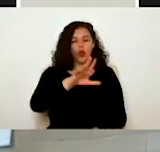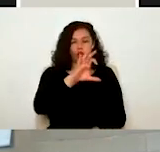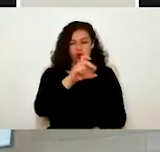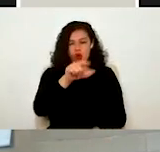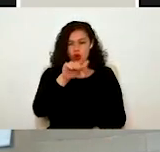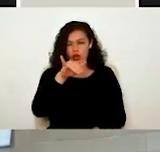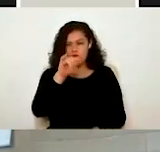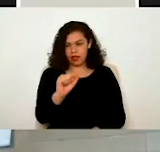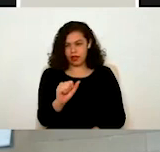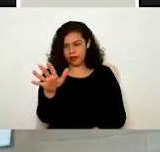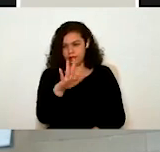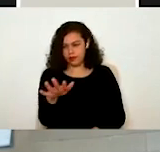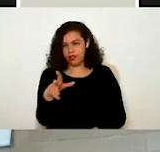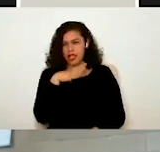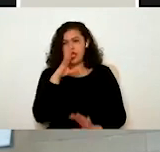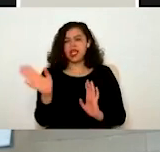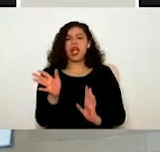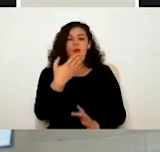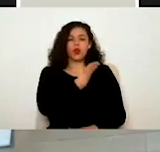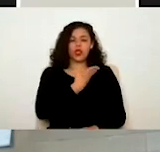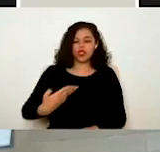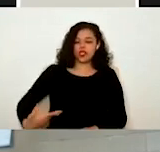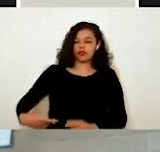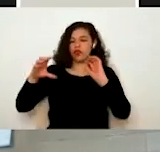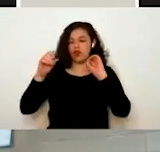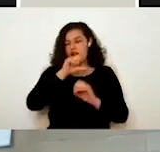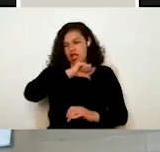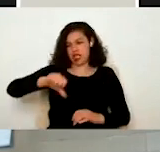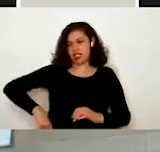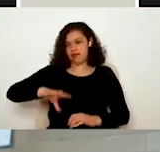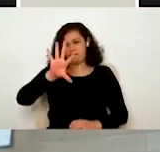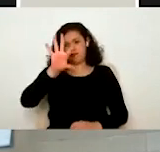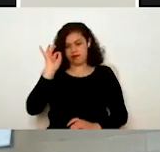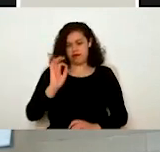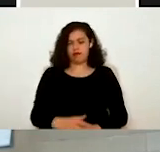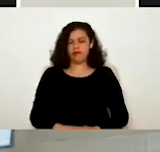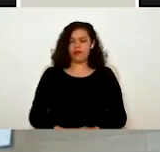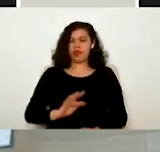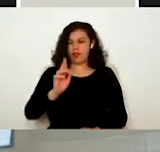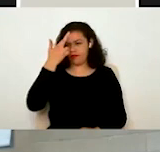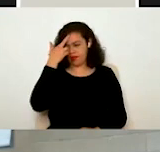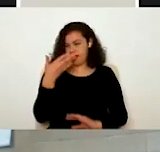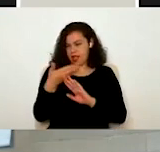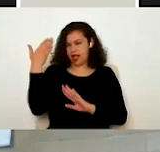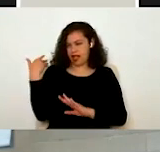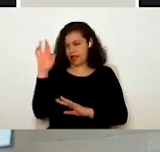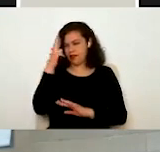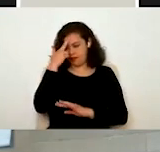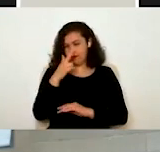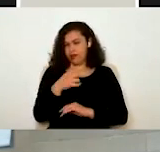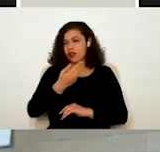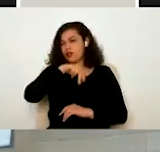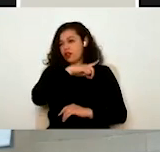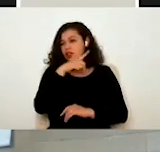Y seleccionamos aquí un municipio o alcaldía. Y como recuerdan en el caso anterior, lo que tenemos que hacer aquí